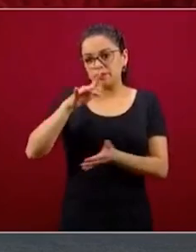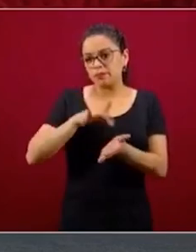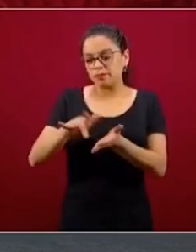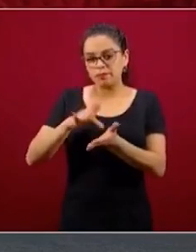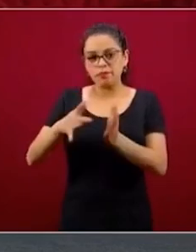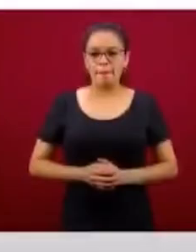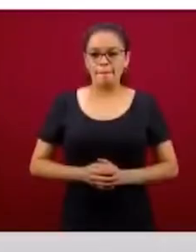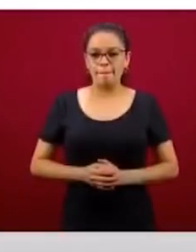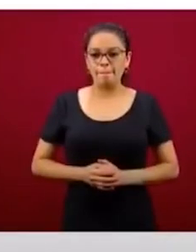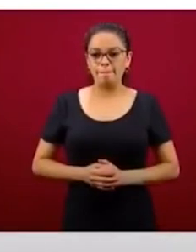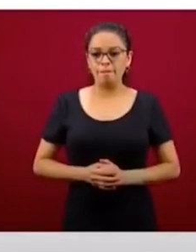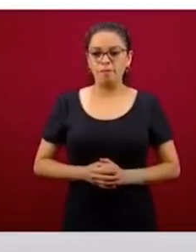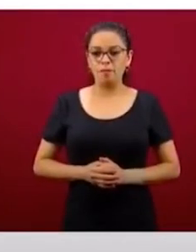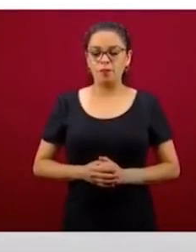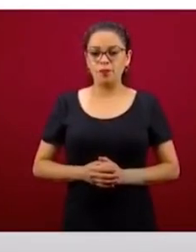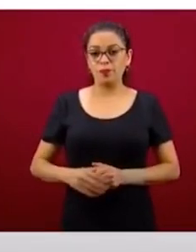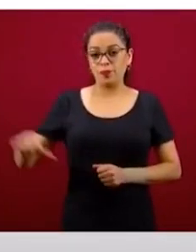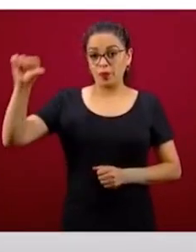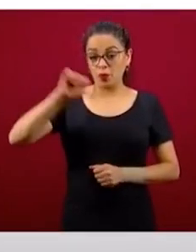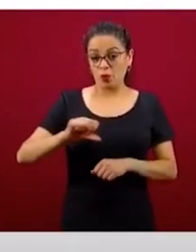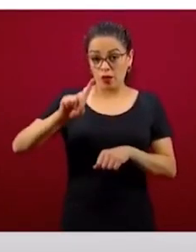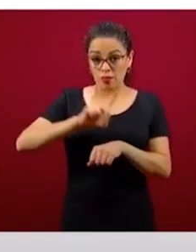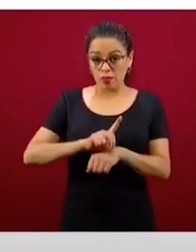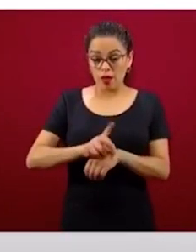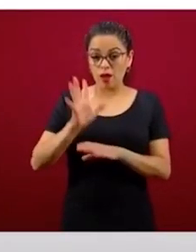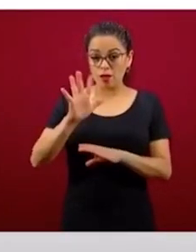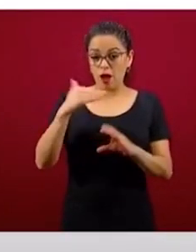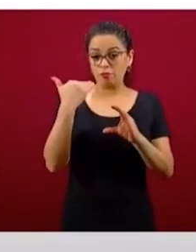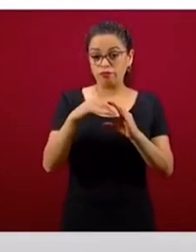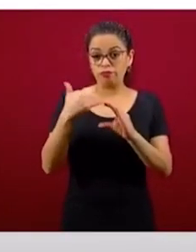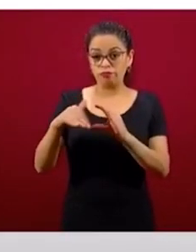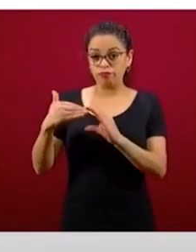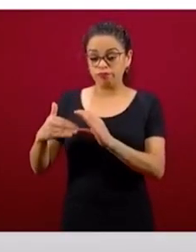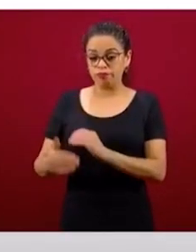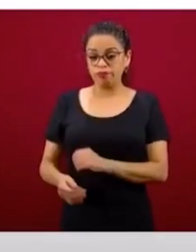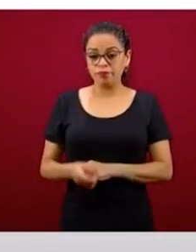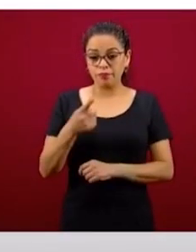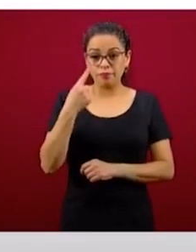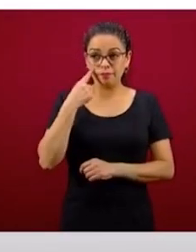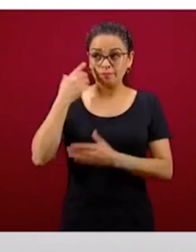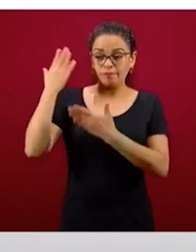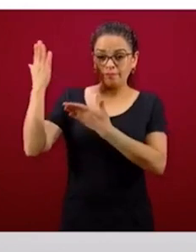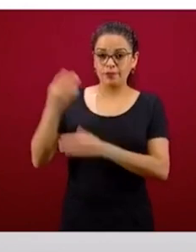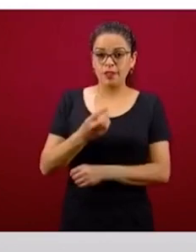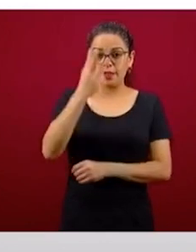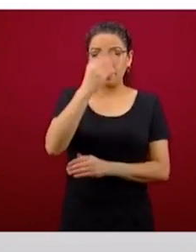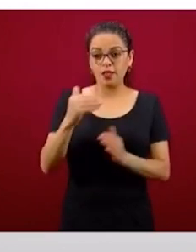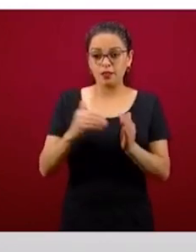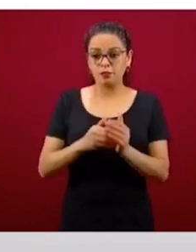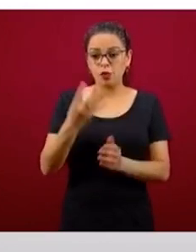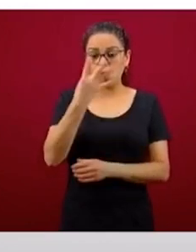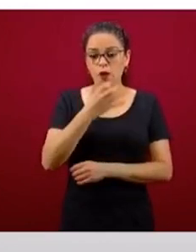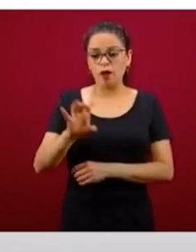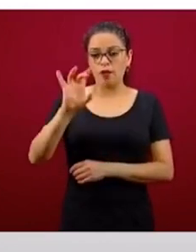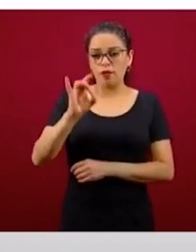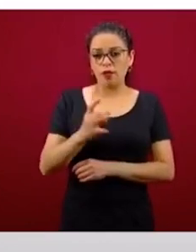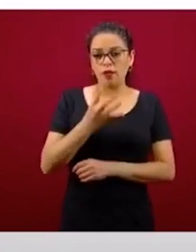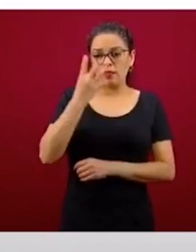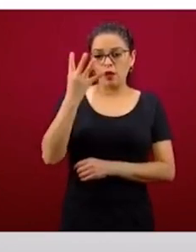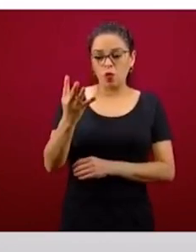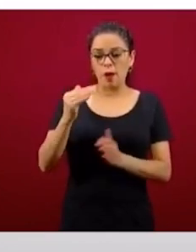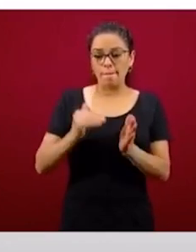y muy inteligentes. Al día de hoy se han dispersado esta cantidad, son tres mil 434